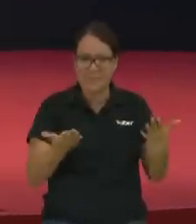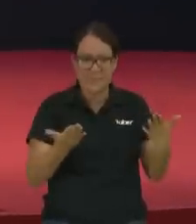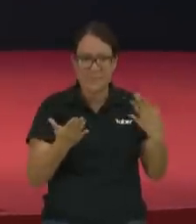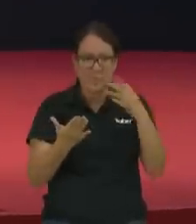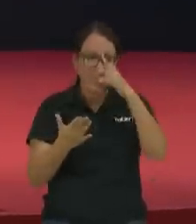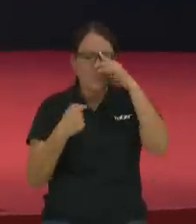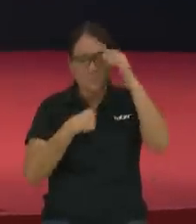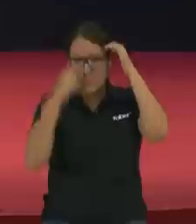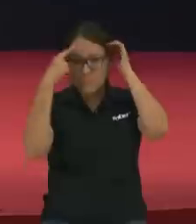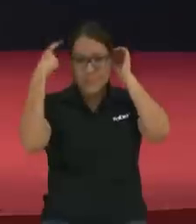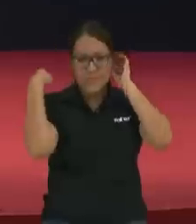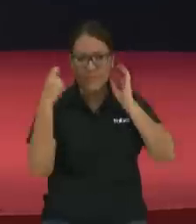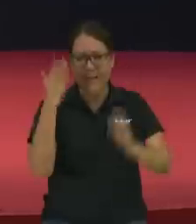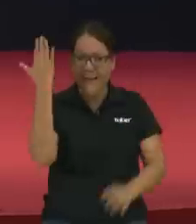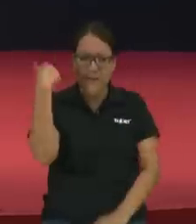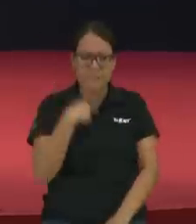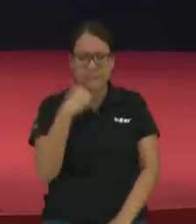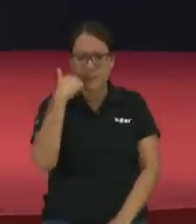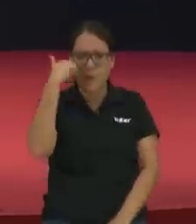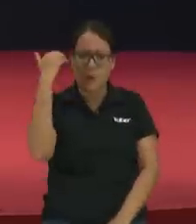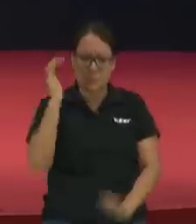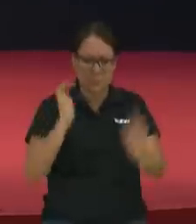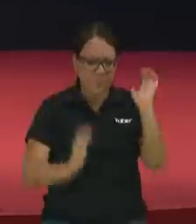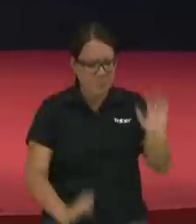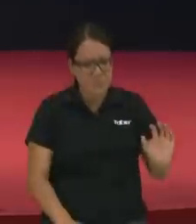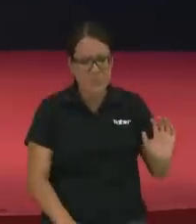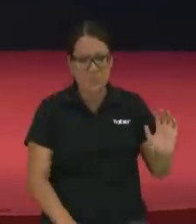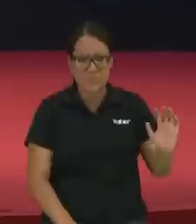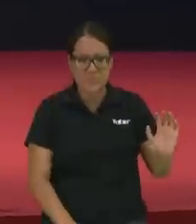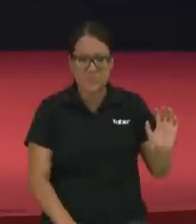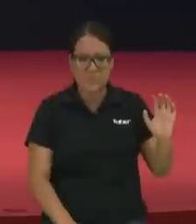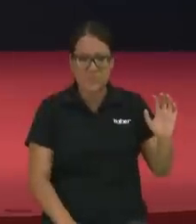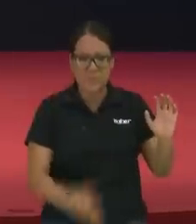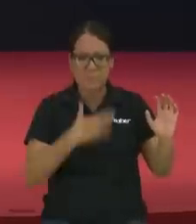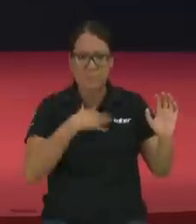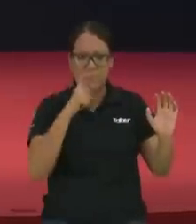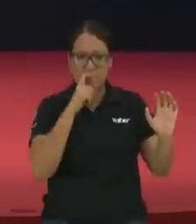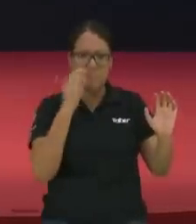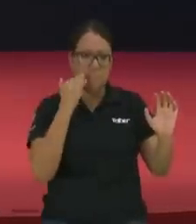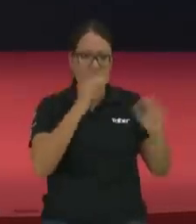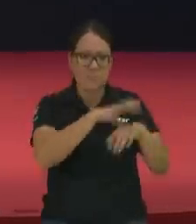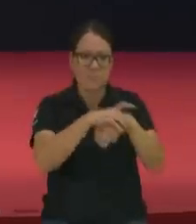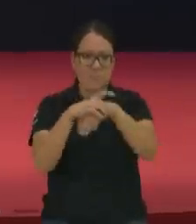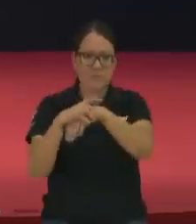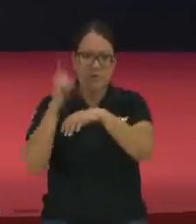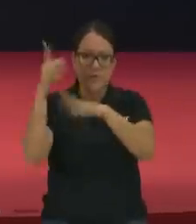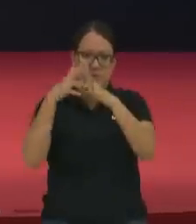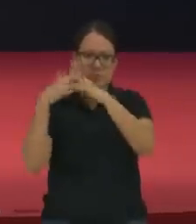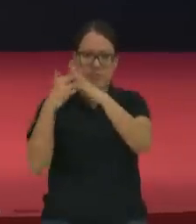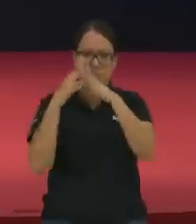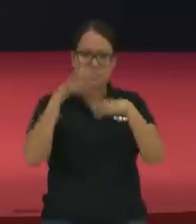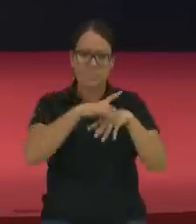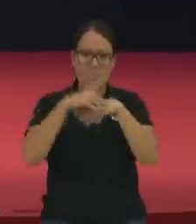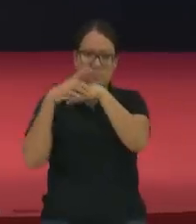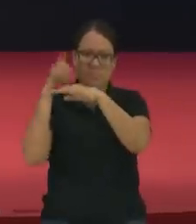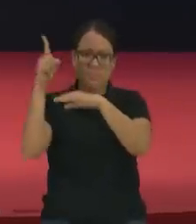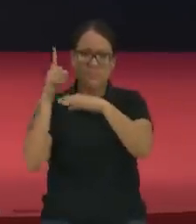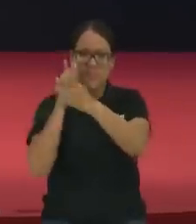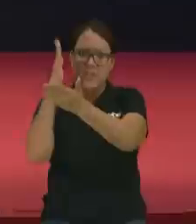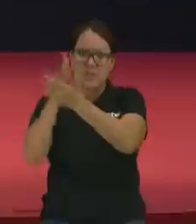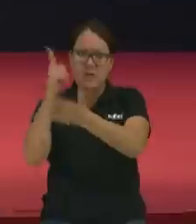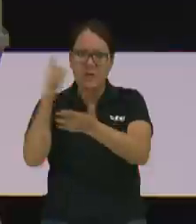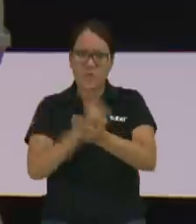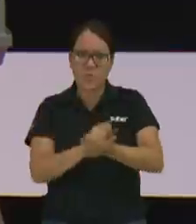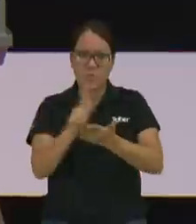Y yo recuerdo que cuando era un chamaquito muy pequeño que nos llevaron nuestros padres hacia Estados Unidos, llegamos a la